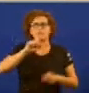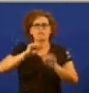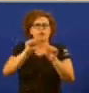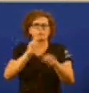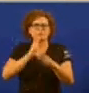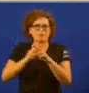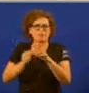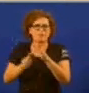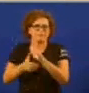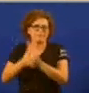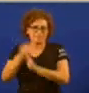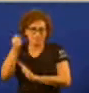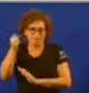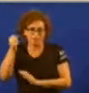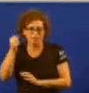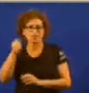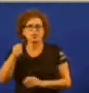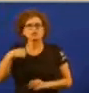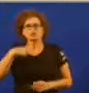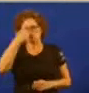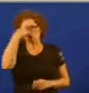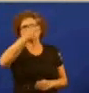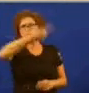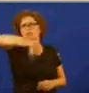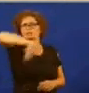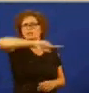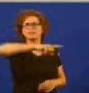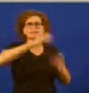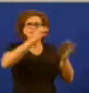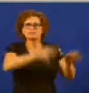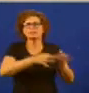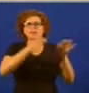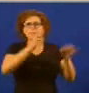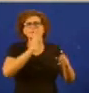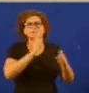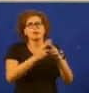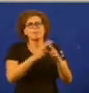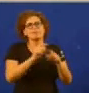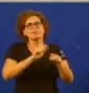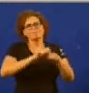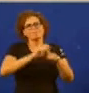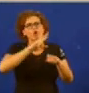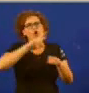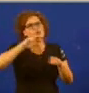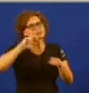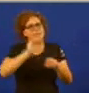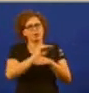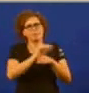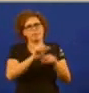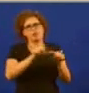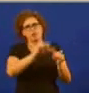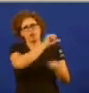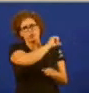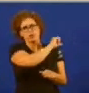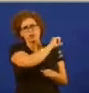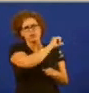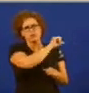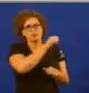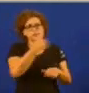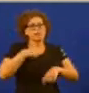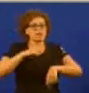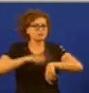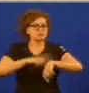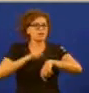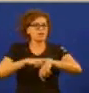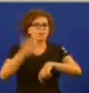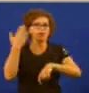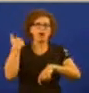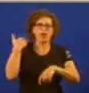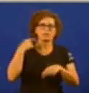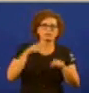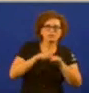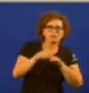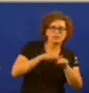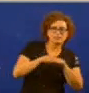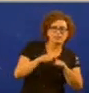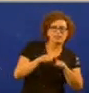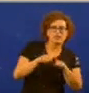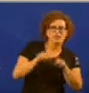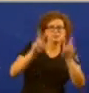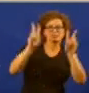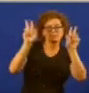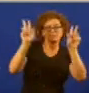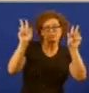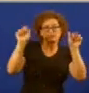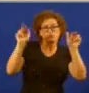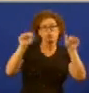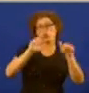xa sei que vostedes son sempre unha forza conservadora le volle es tempo pasar da crítica ao título octavo a defendelo